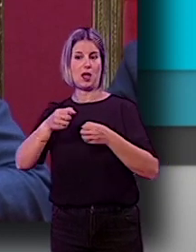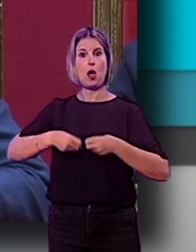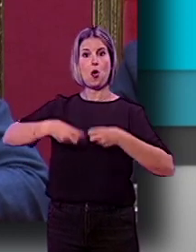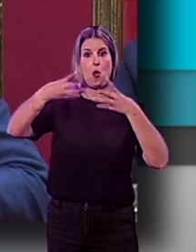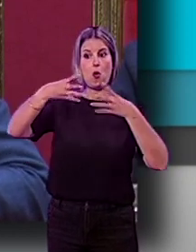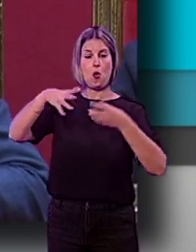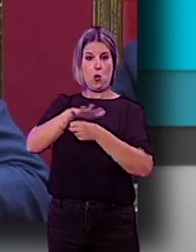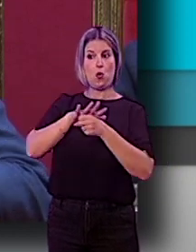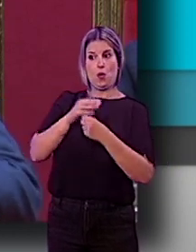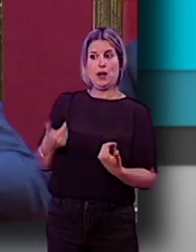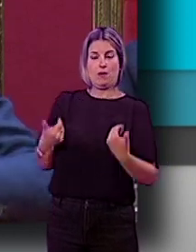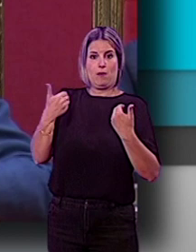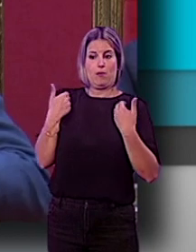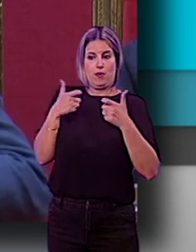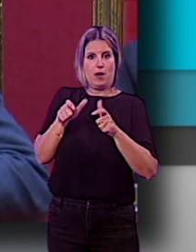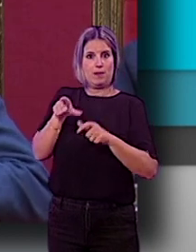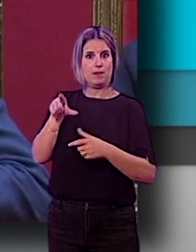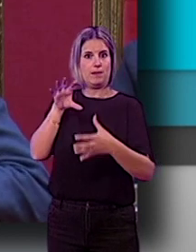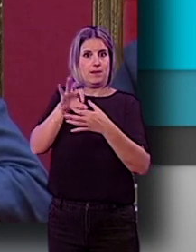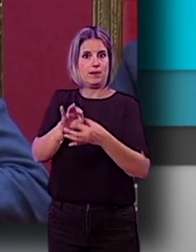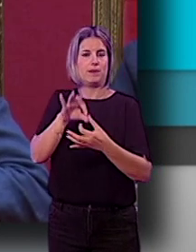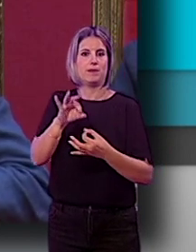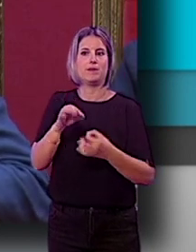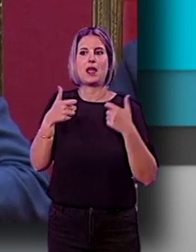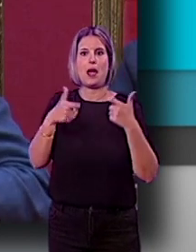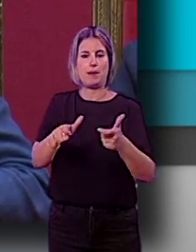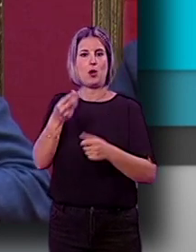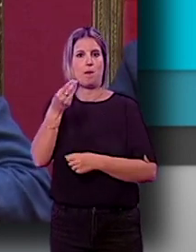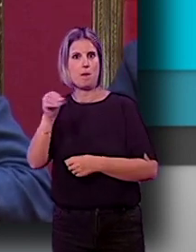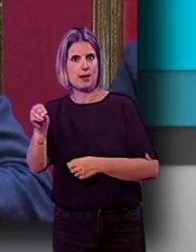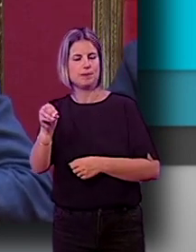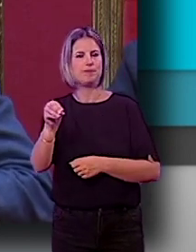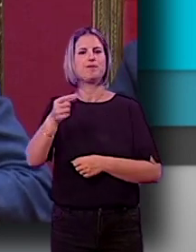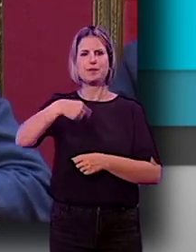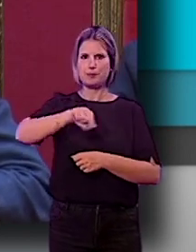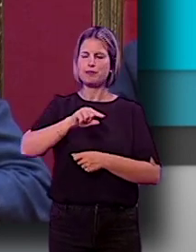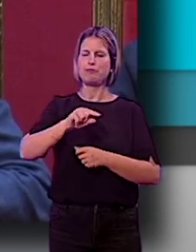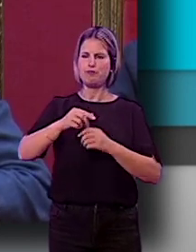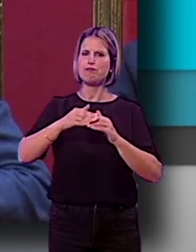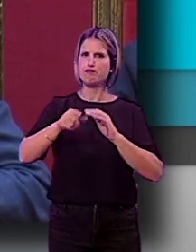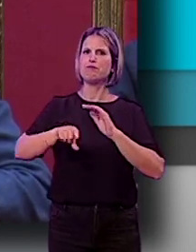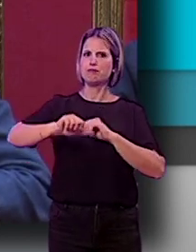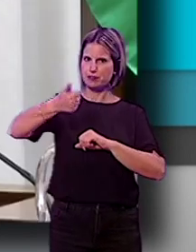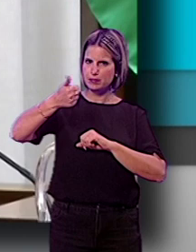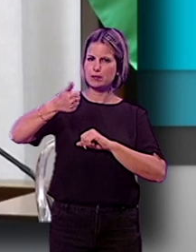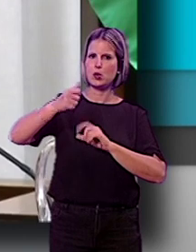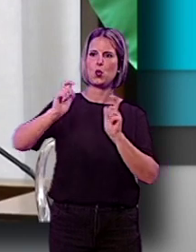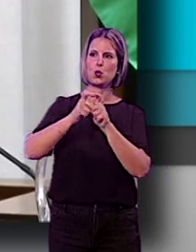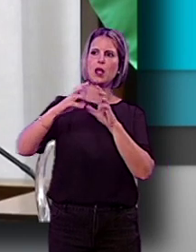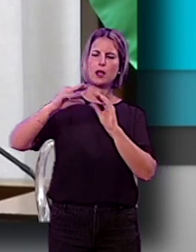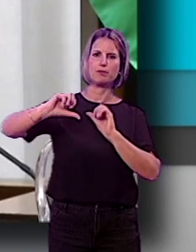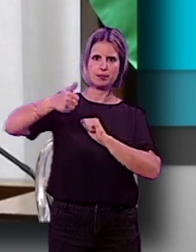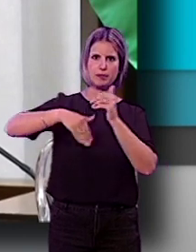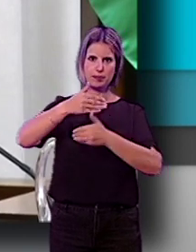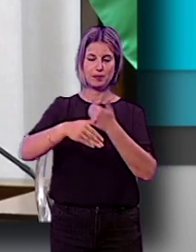que nos compete, y solo en ese ámbito, porque no podemos abarcar a otro más, pues hemos dado curso a esta petición de la Junta. Sin